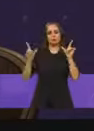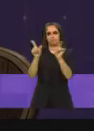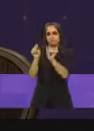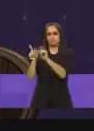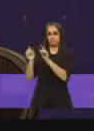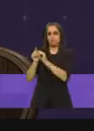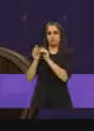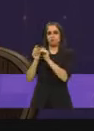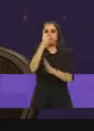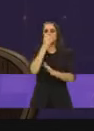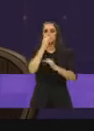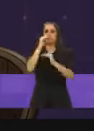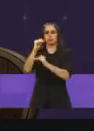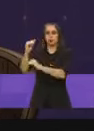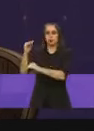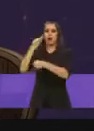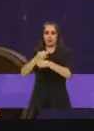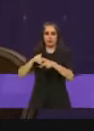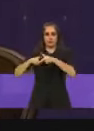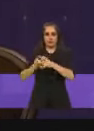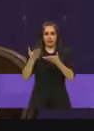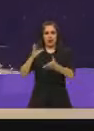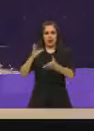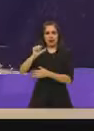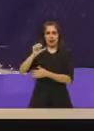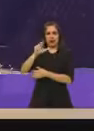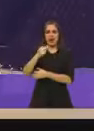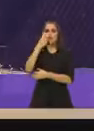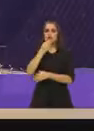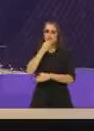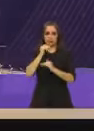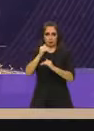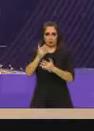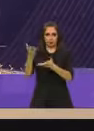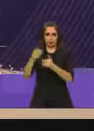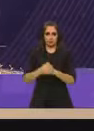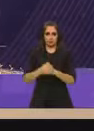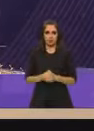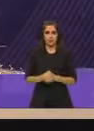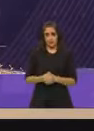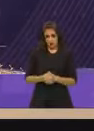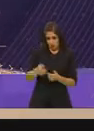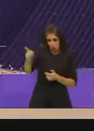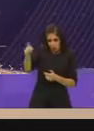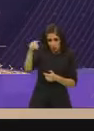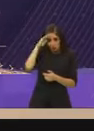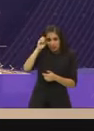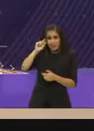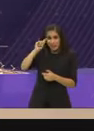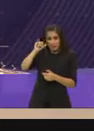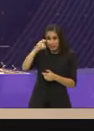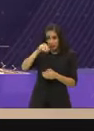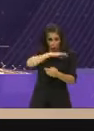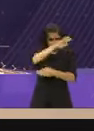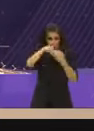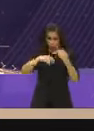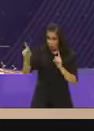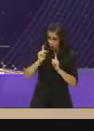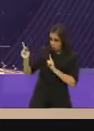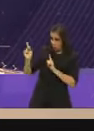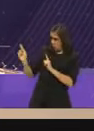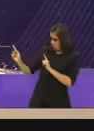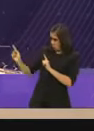historia en la Ciudad de México candidata tiene dos minutos gracias gracias ni que todos fuéramos como tú Santiago yo no tengo ni siquiera